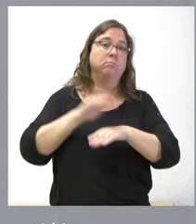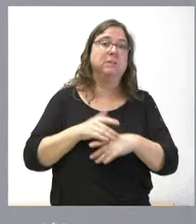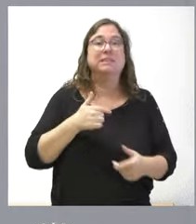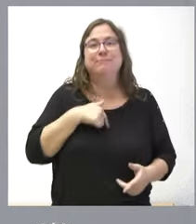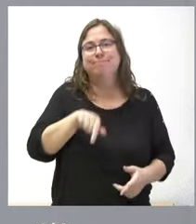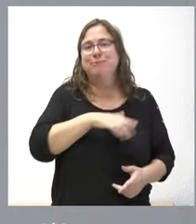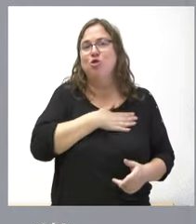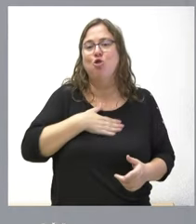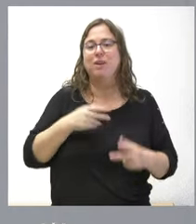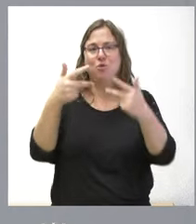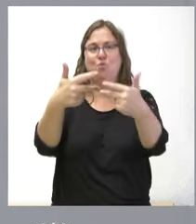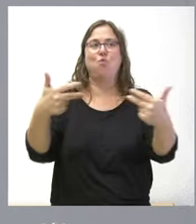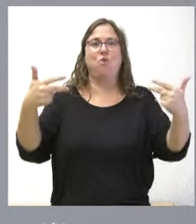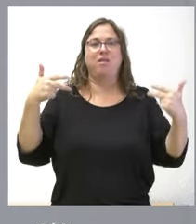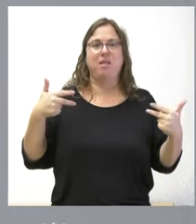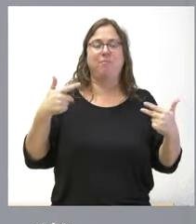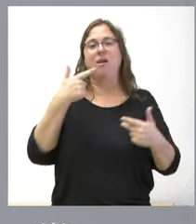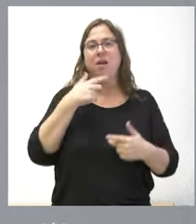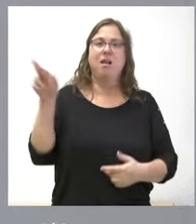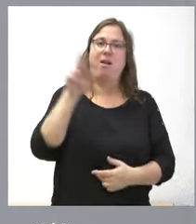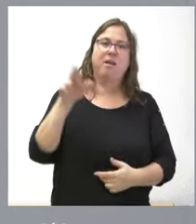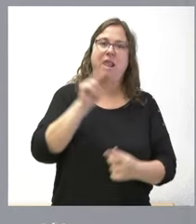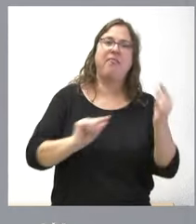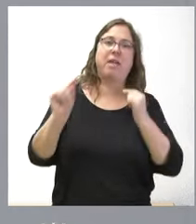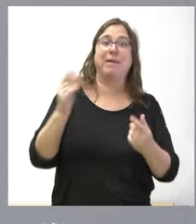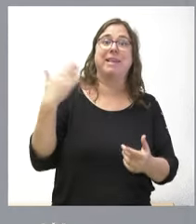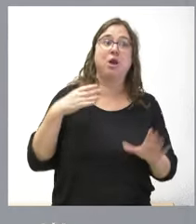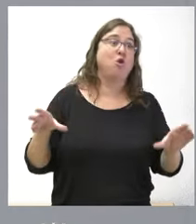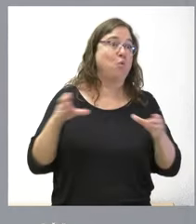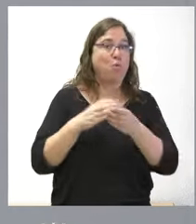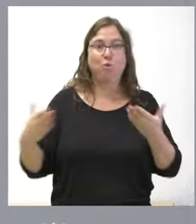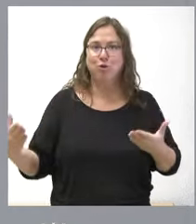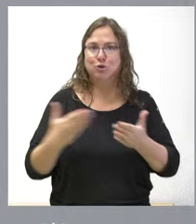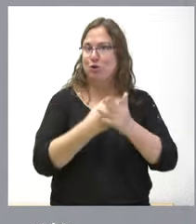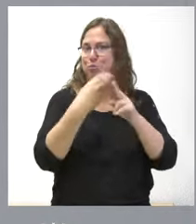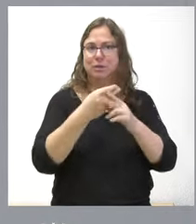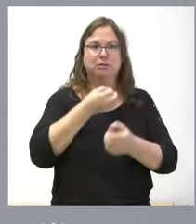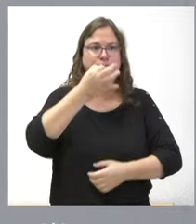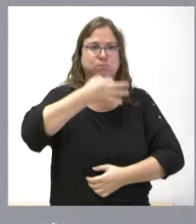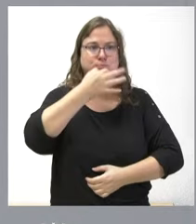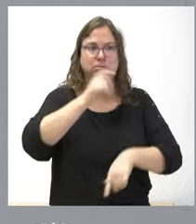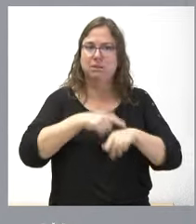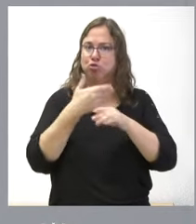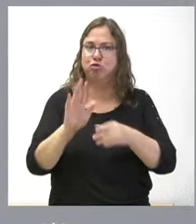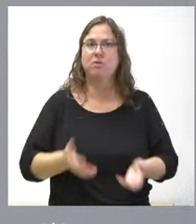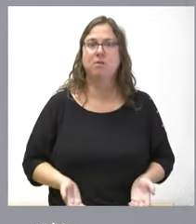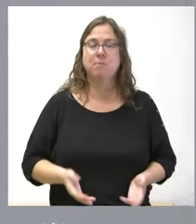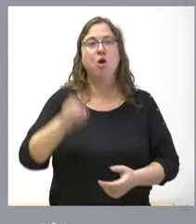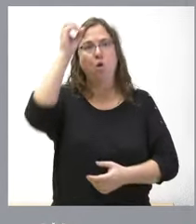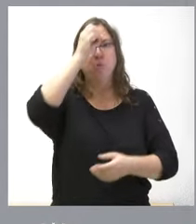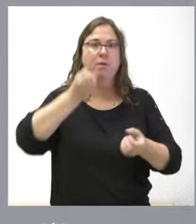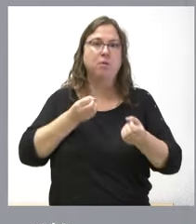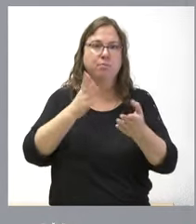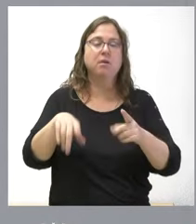en esta rueda de prensa en reproducir un debate parlamentario que ayer todos los grupos tuvieron tiempo suficiente para manifestar su opinión y también